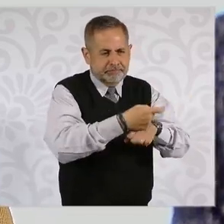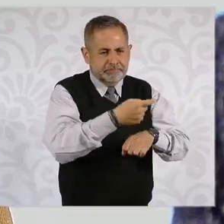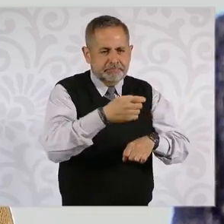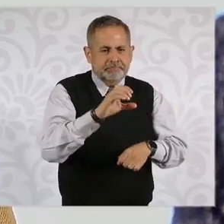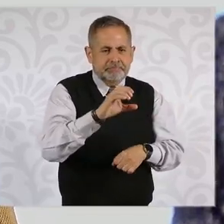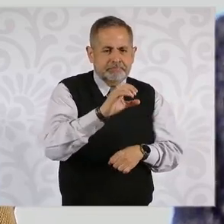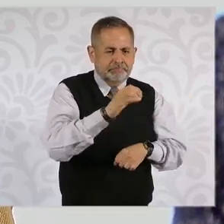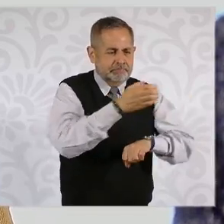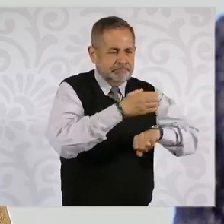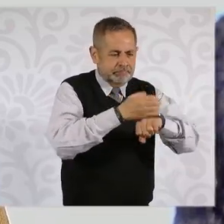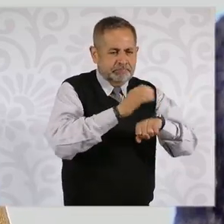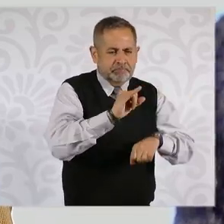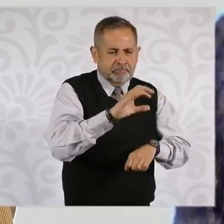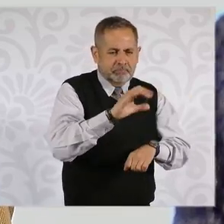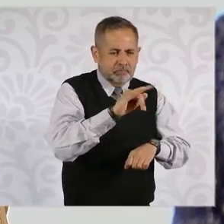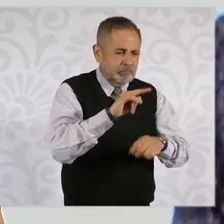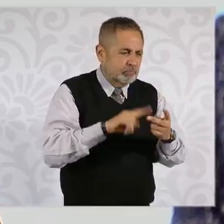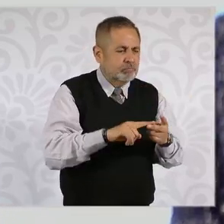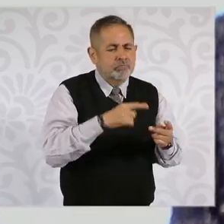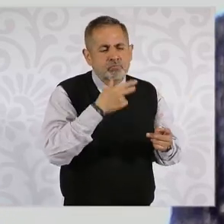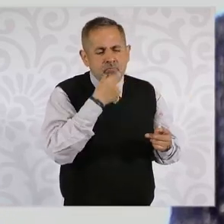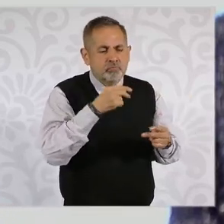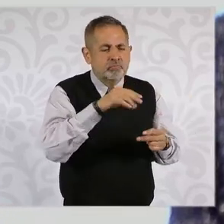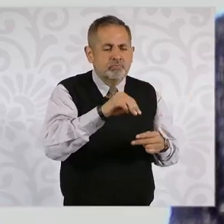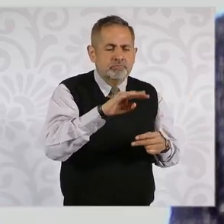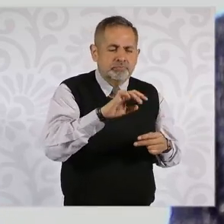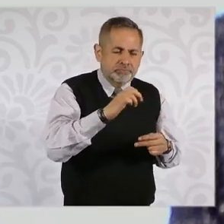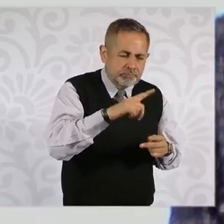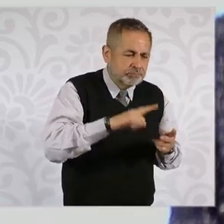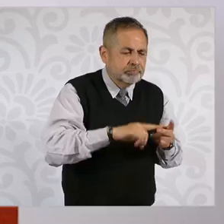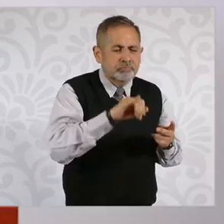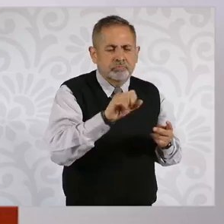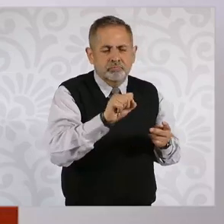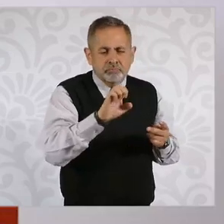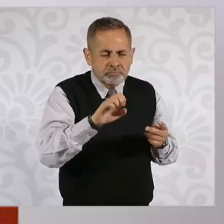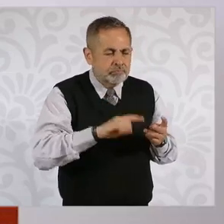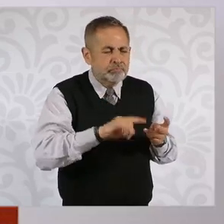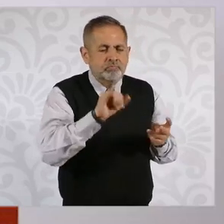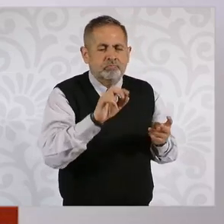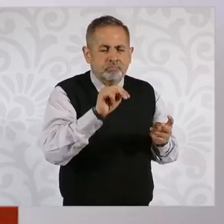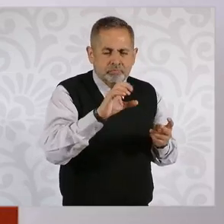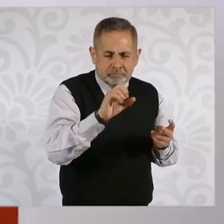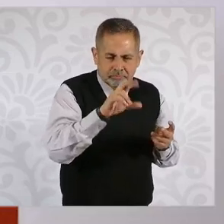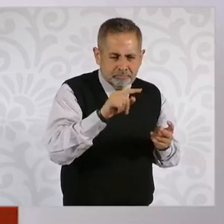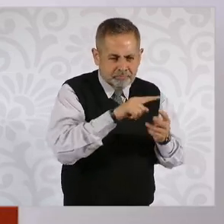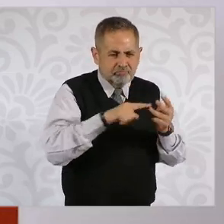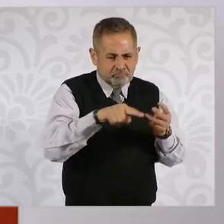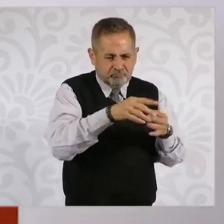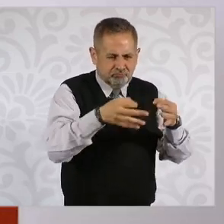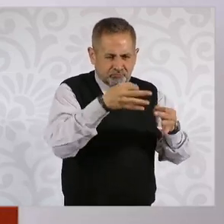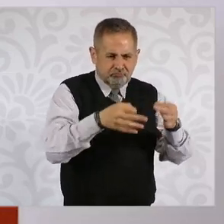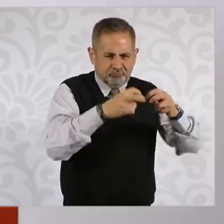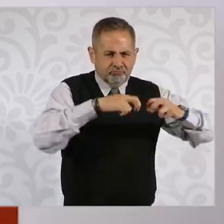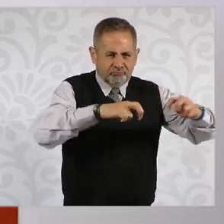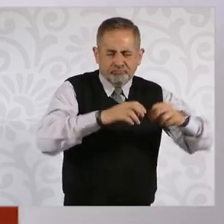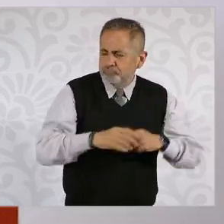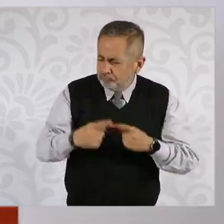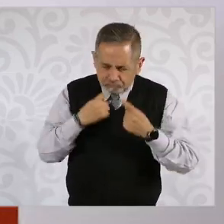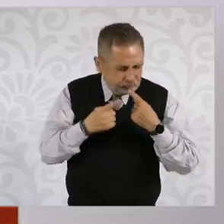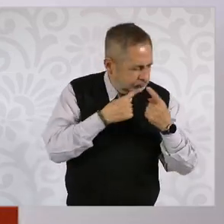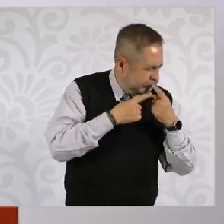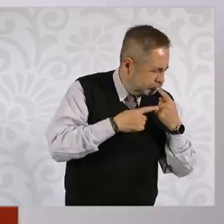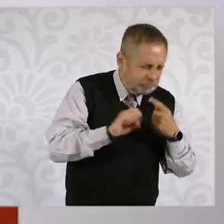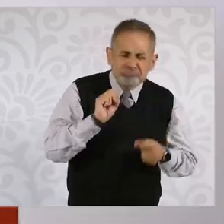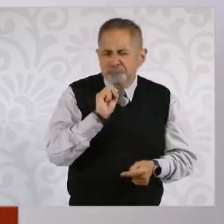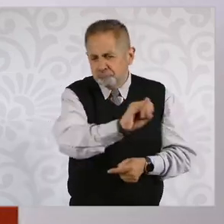Estos magistrados, Michel Franco, José Manuel Torres y Juan Carlos Ramírez Benítez, concedieron el 24